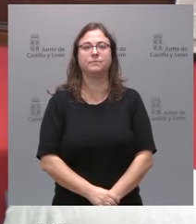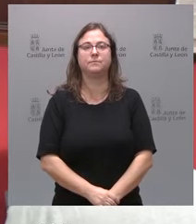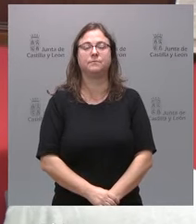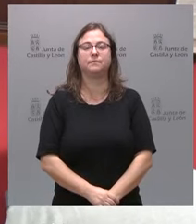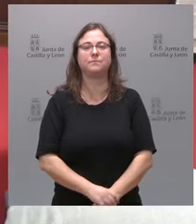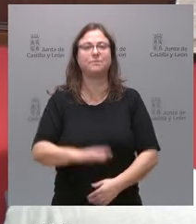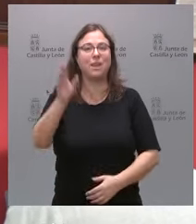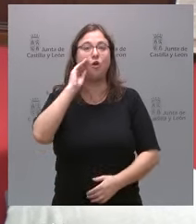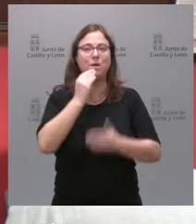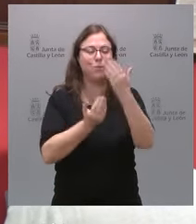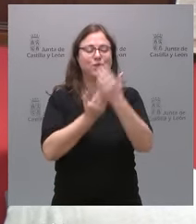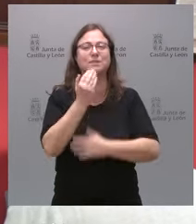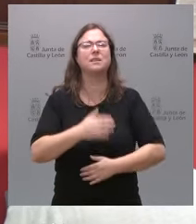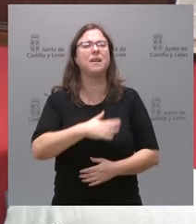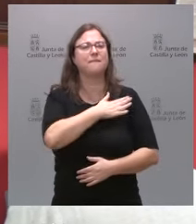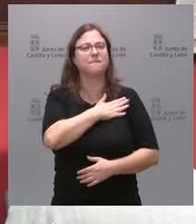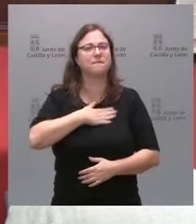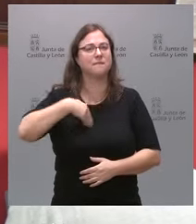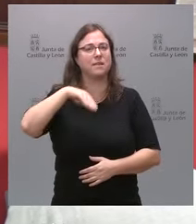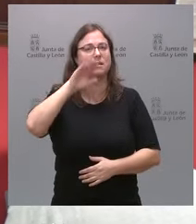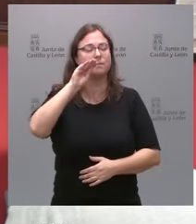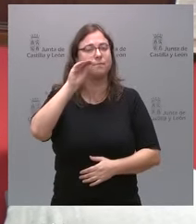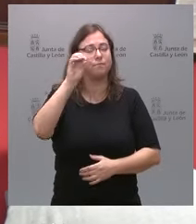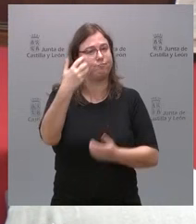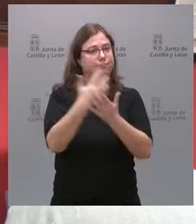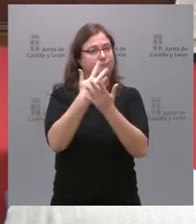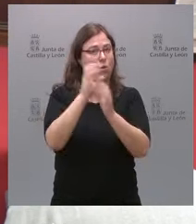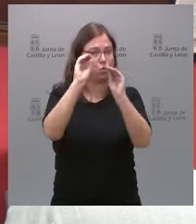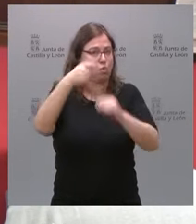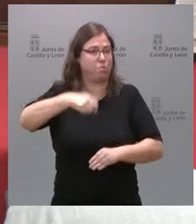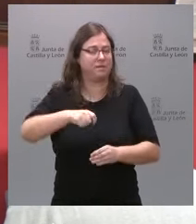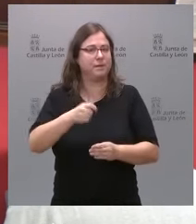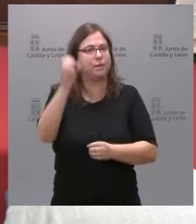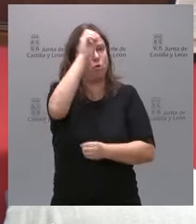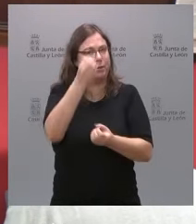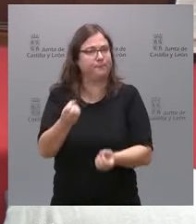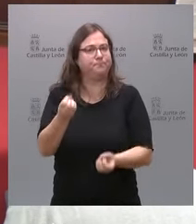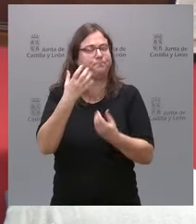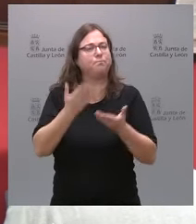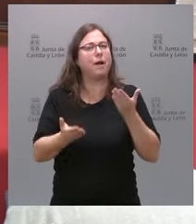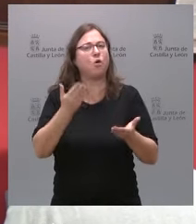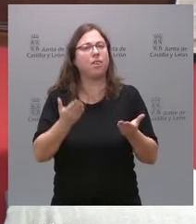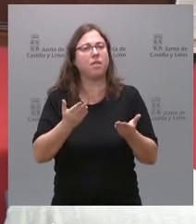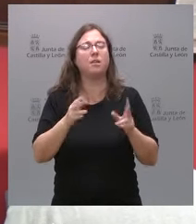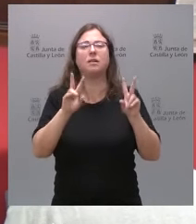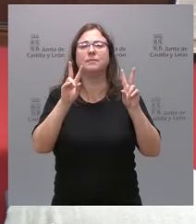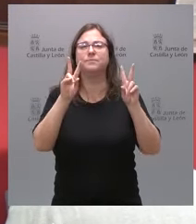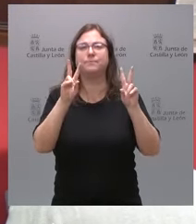Hola, buenos días. Me gustaría una valoración del presidente sobre la